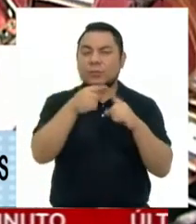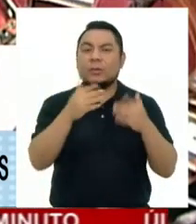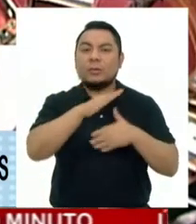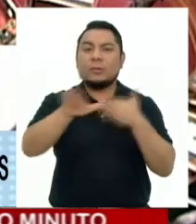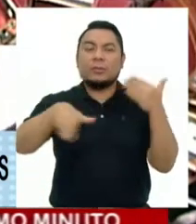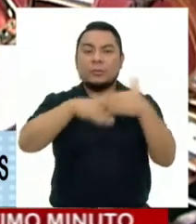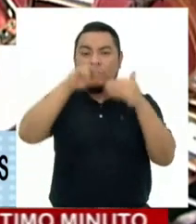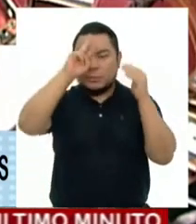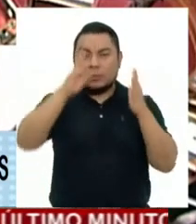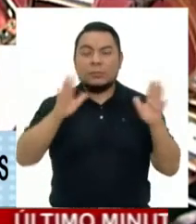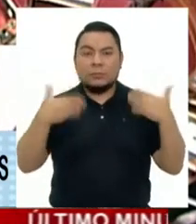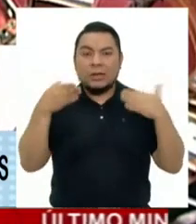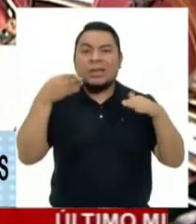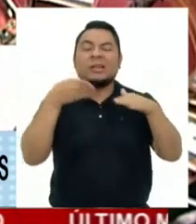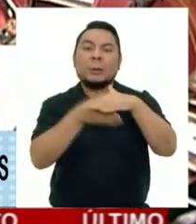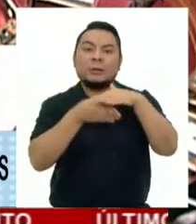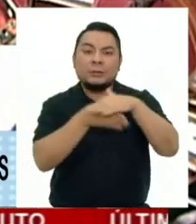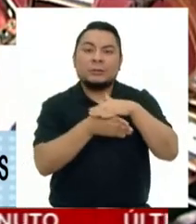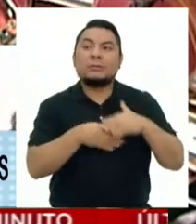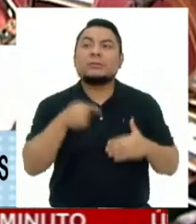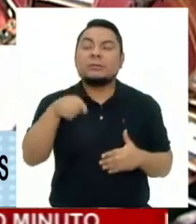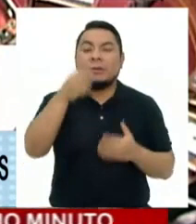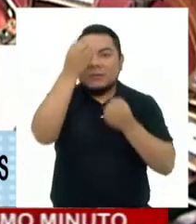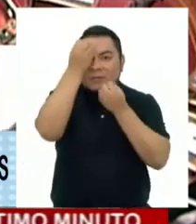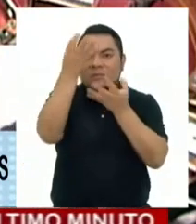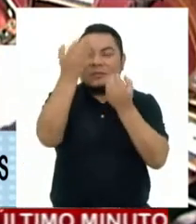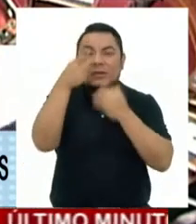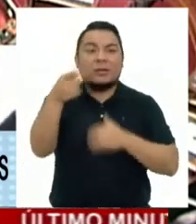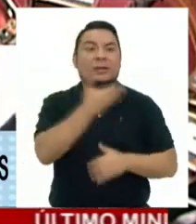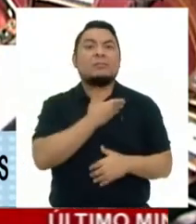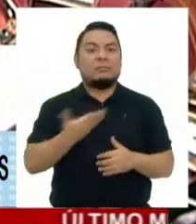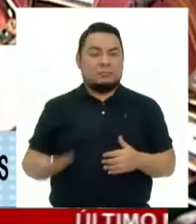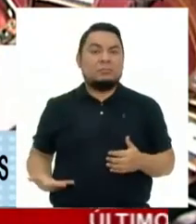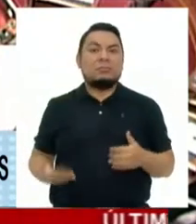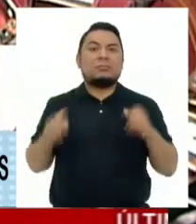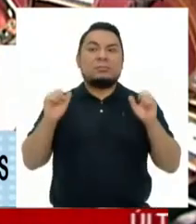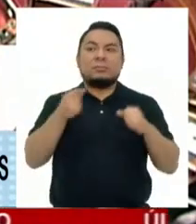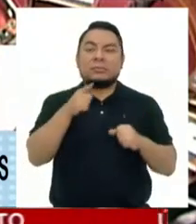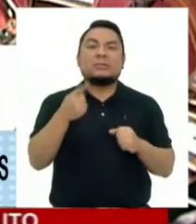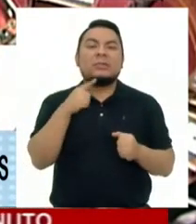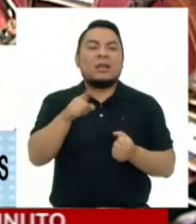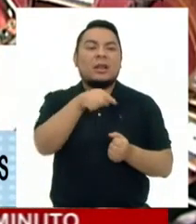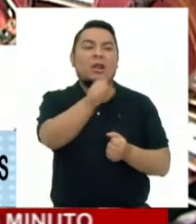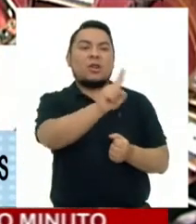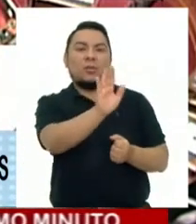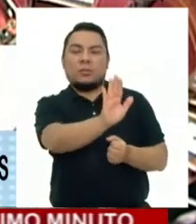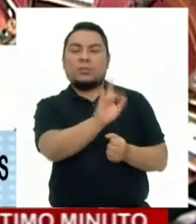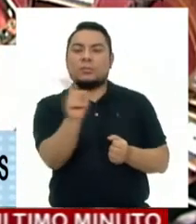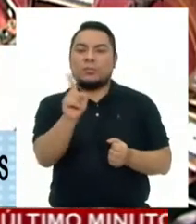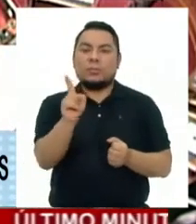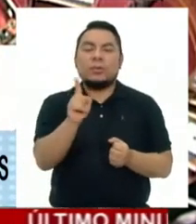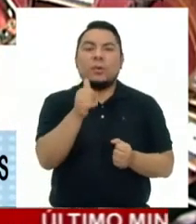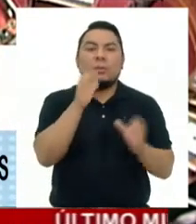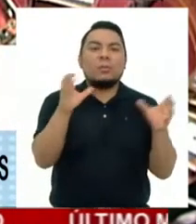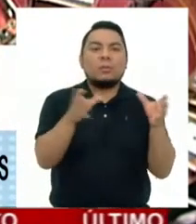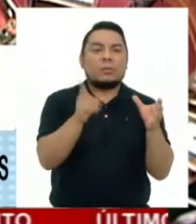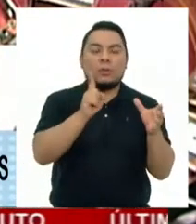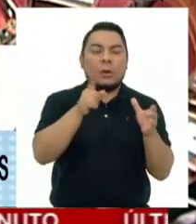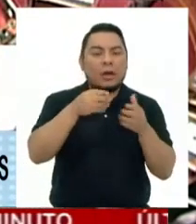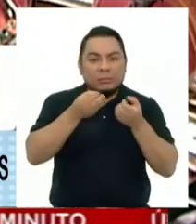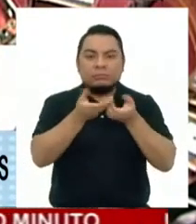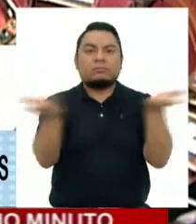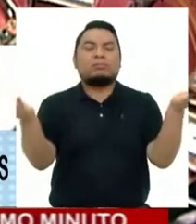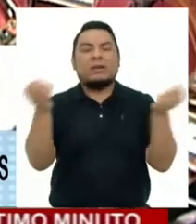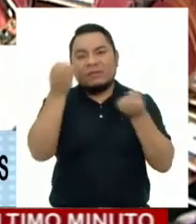todos los peruanos puedan acceder a la información del Estado sin discriminación. Quien ha sustentado este